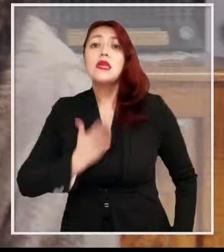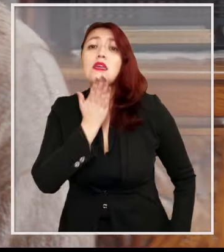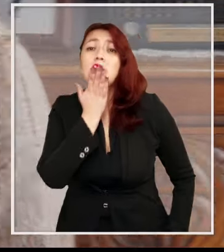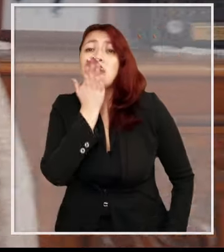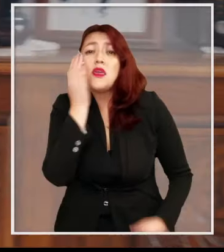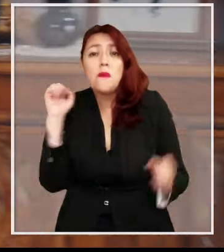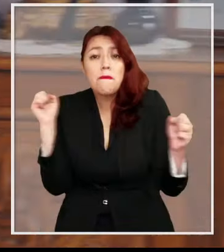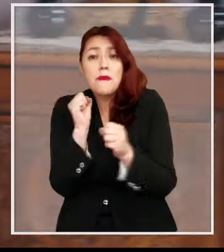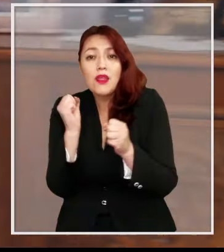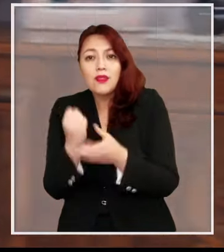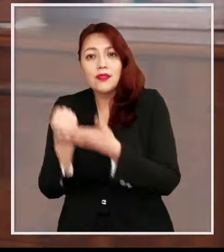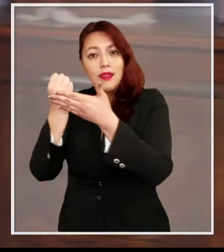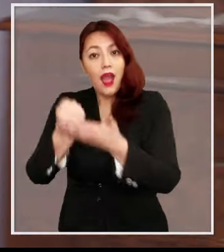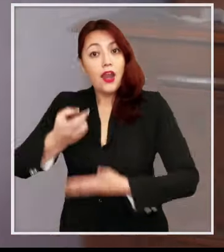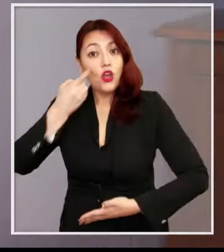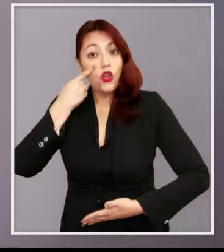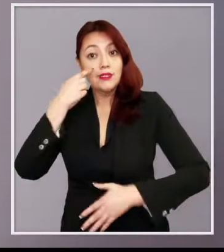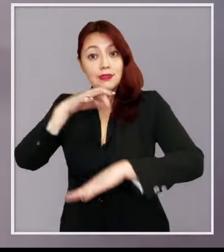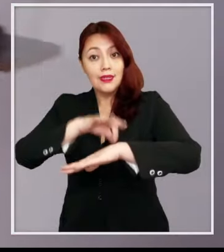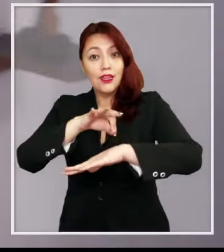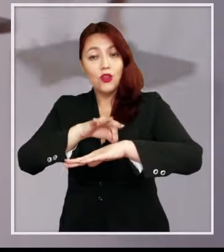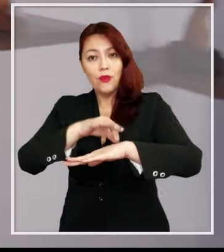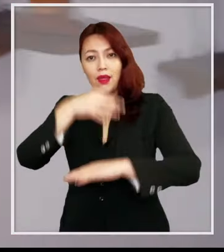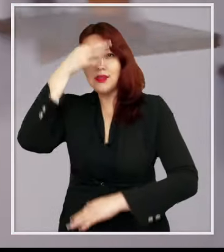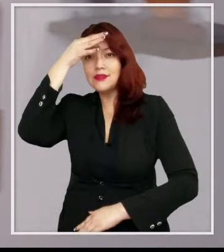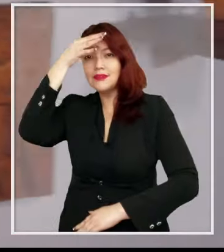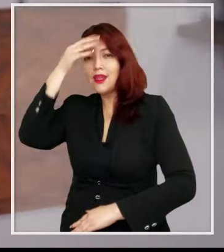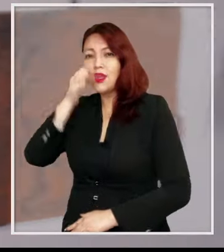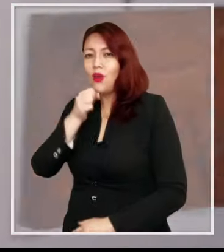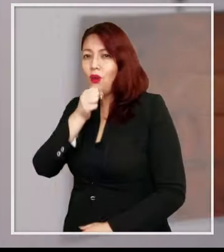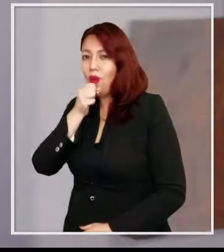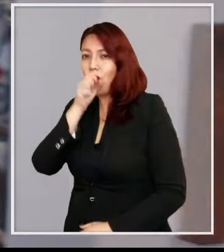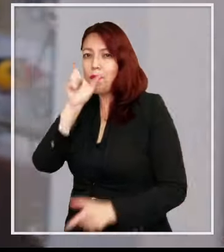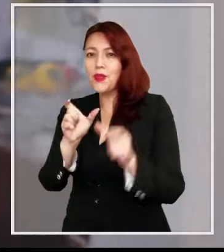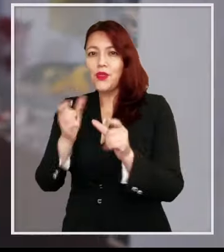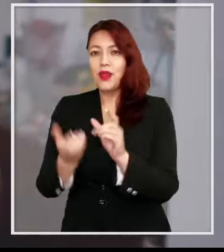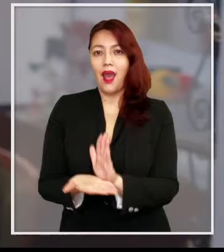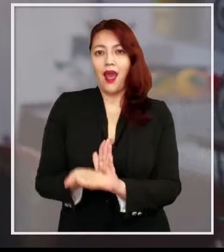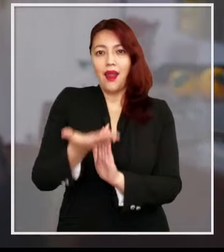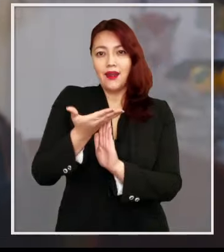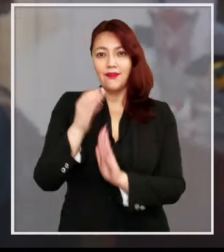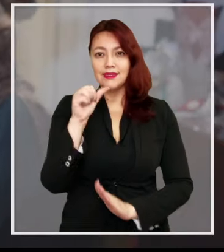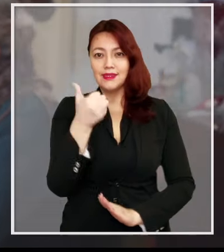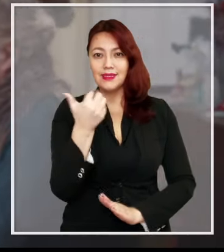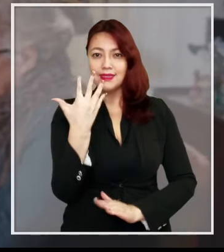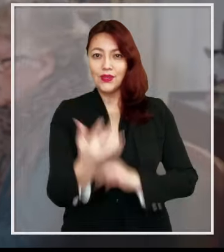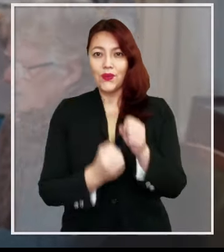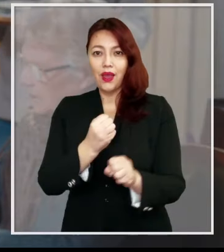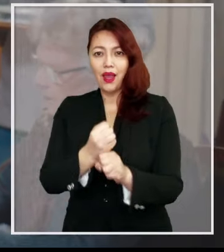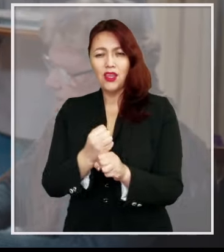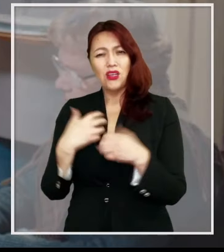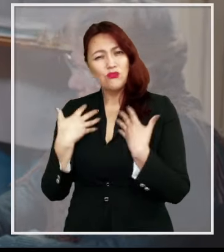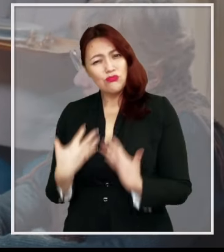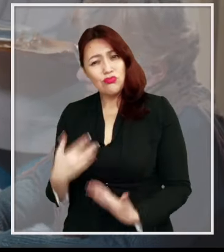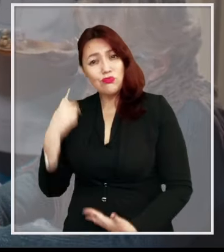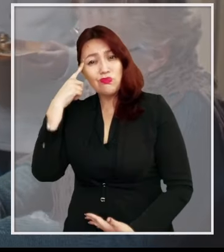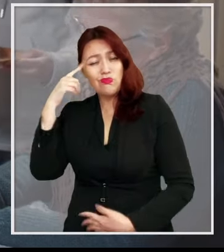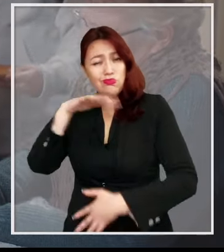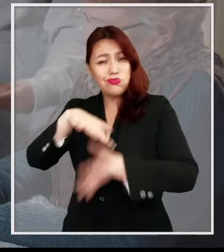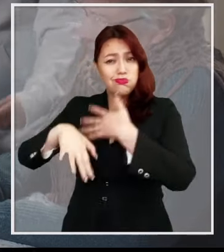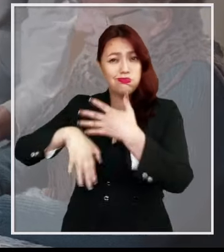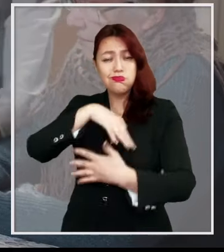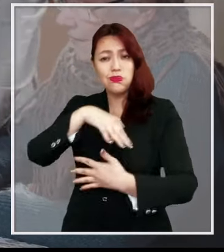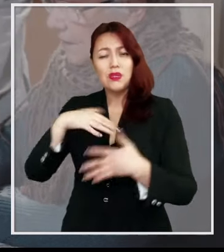Este invierno te voy a ayudar a reconocer los síntomas de enfermedades respiratorias en personas mayores de 65 años. Ante decaimiento,